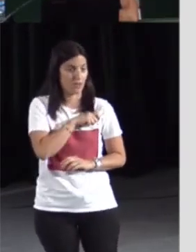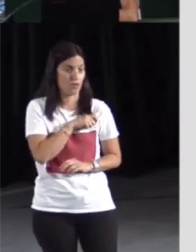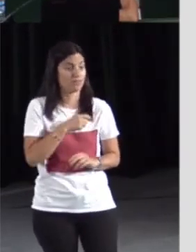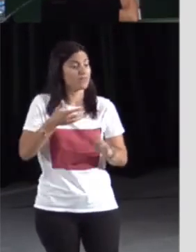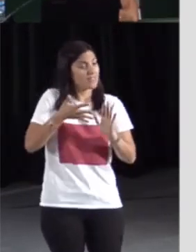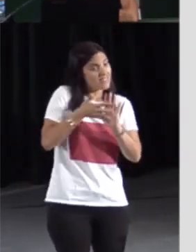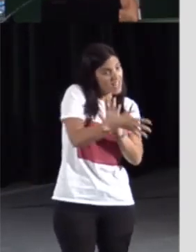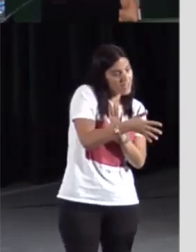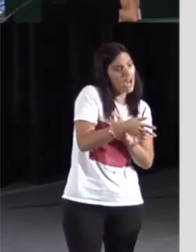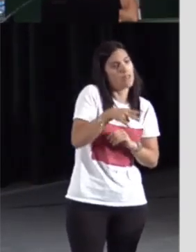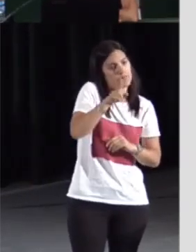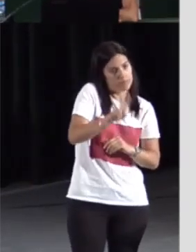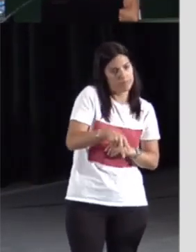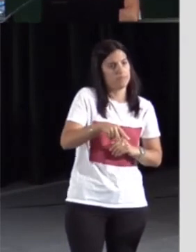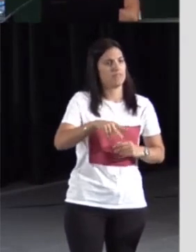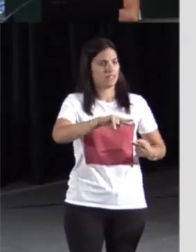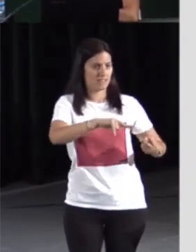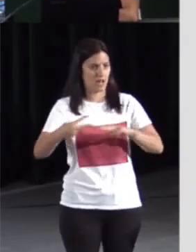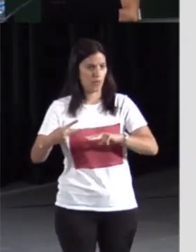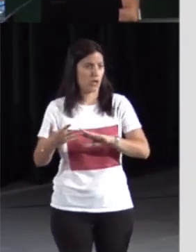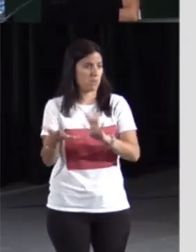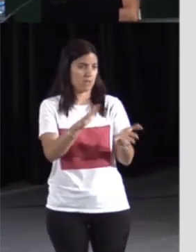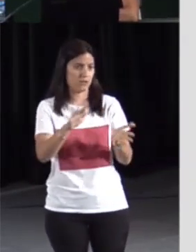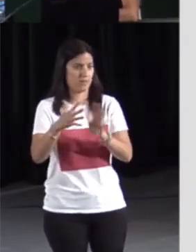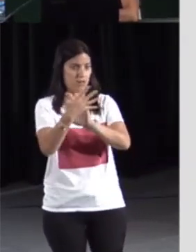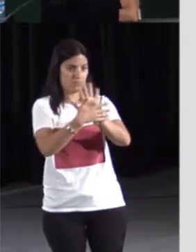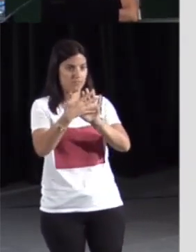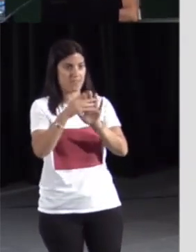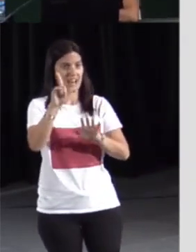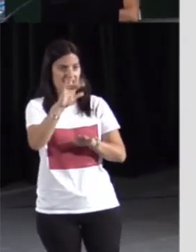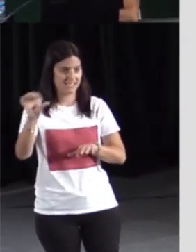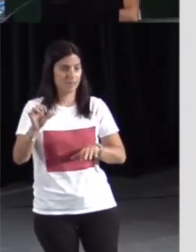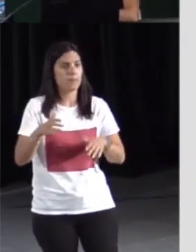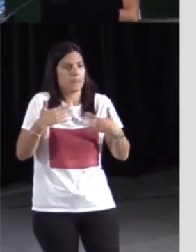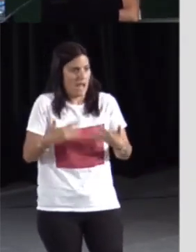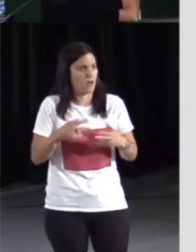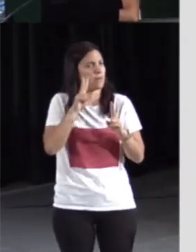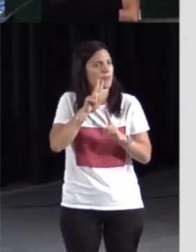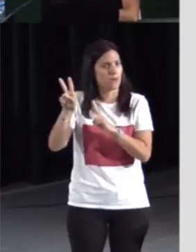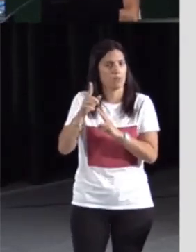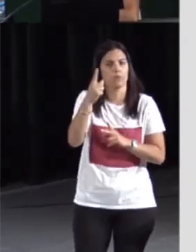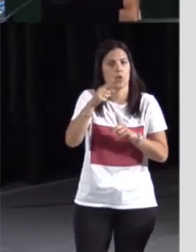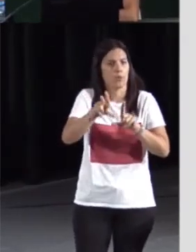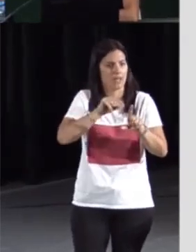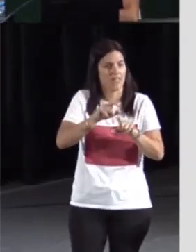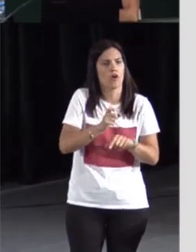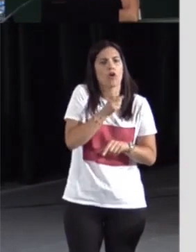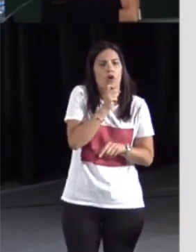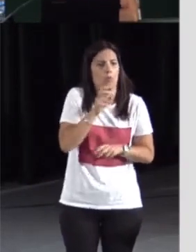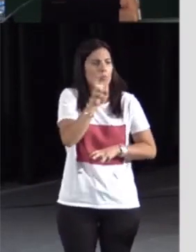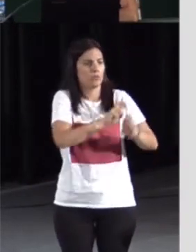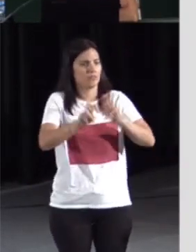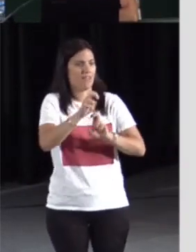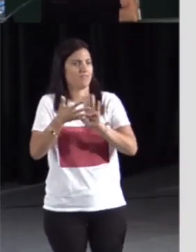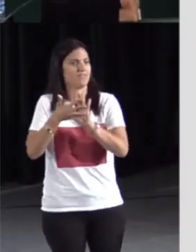se pueden hacer búsquedas por significado. Pero vamos a explicarlo a través de un vídeo. Vamos a verlo mejor dentro de un vídeo, en el siguiente vídeo,